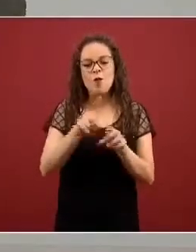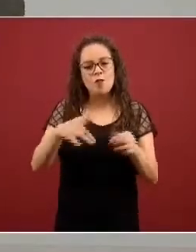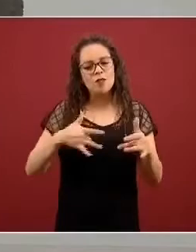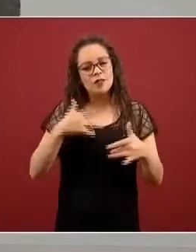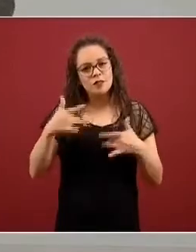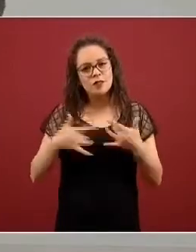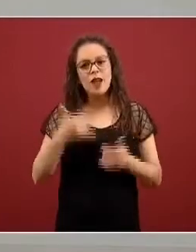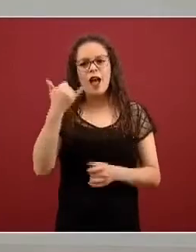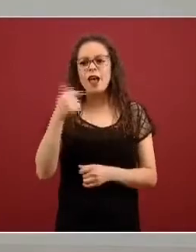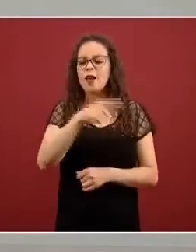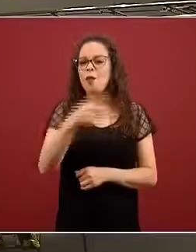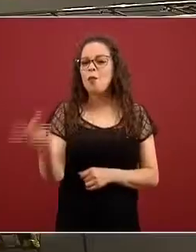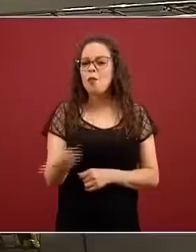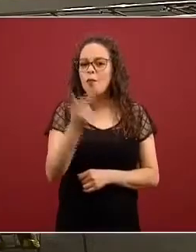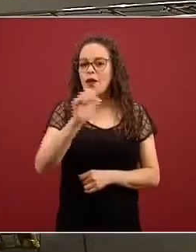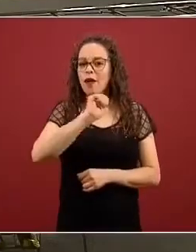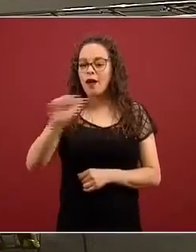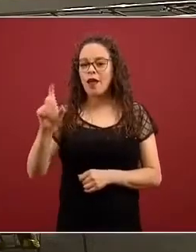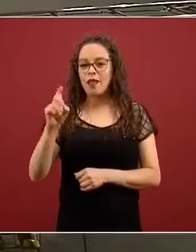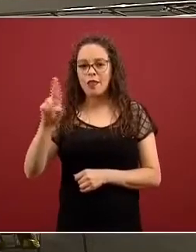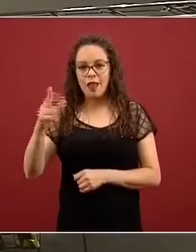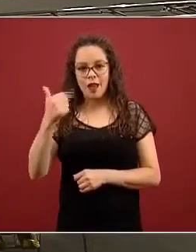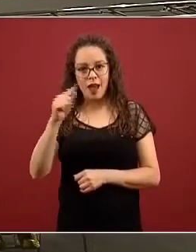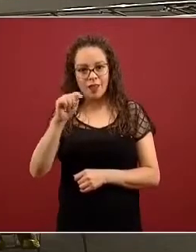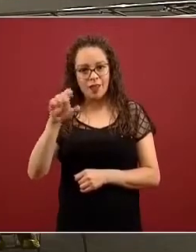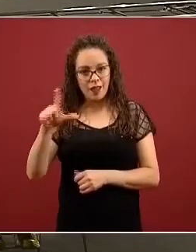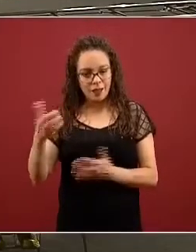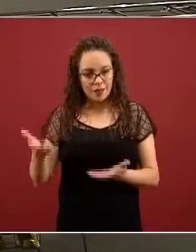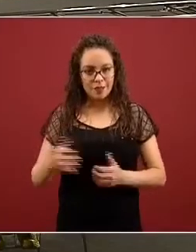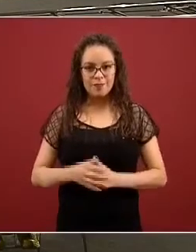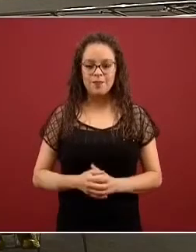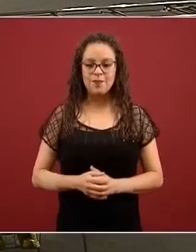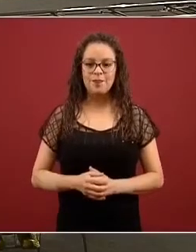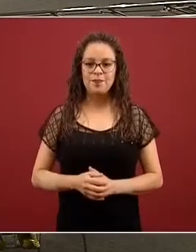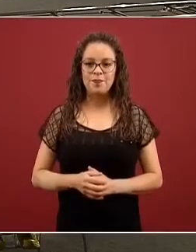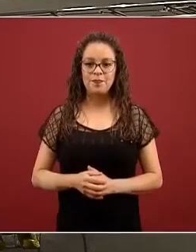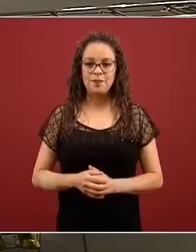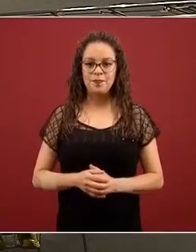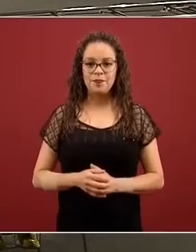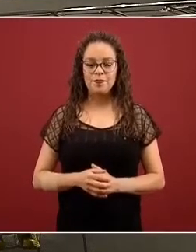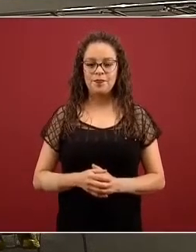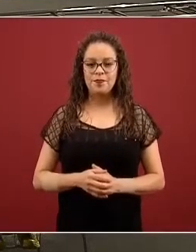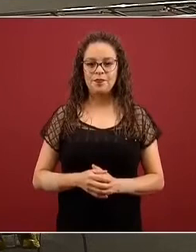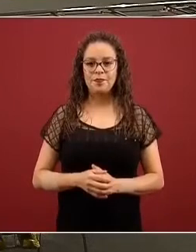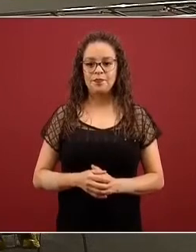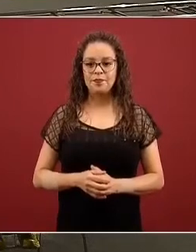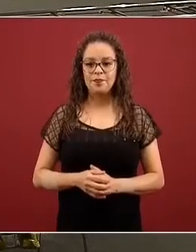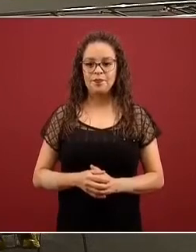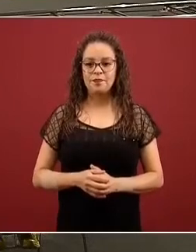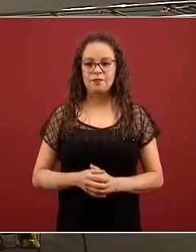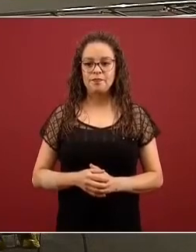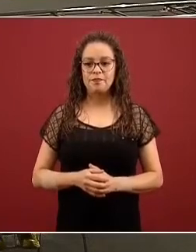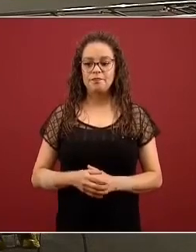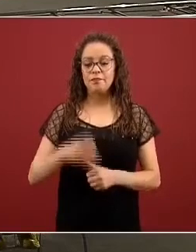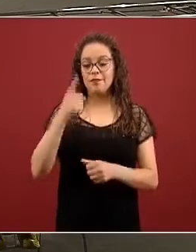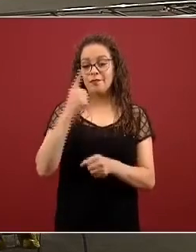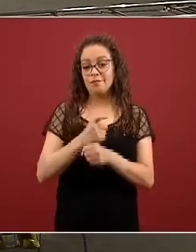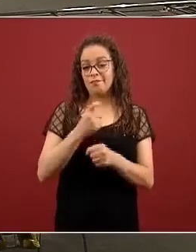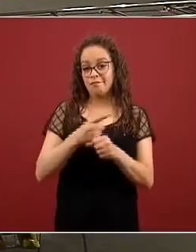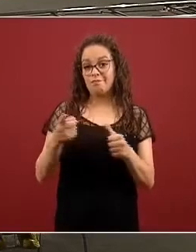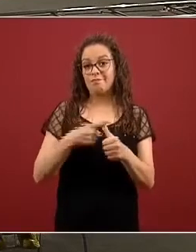Gatell les responda con esa elocuencia que lo caracteriza. El criterio principal, vamos a recibir evidentemente